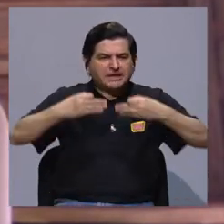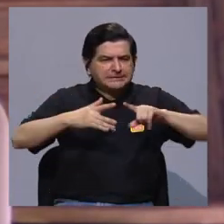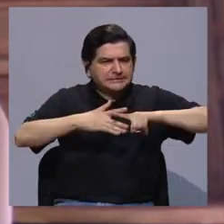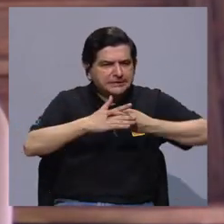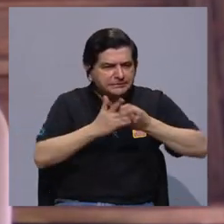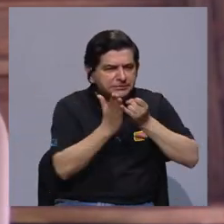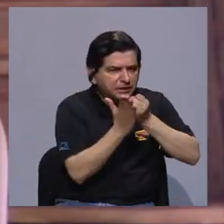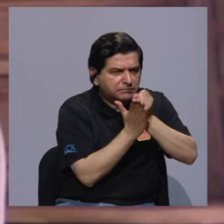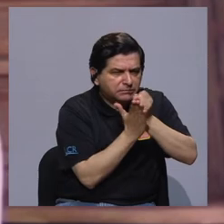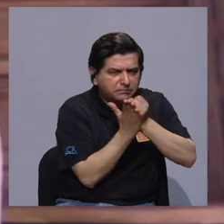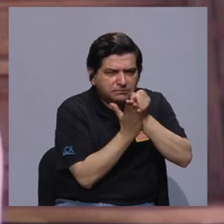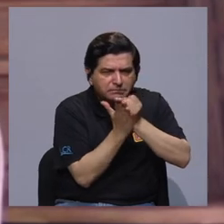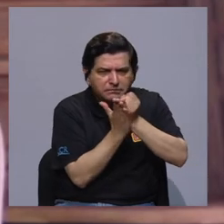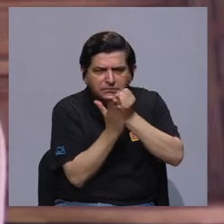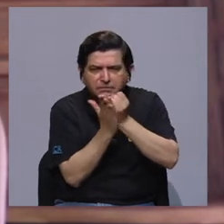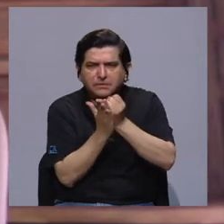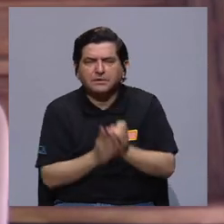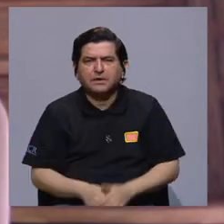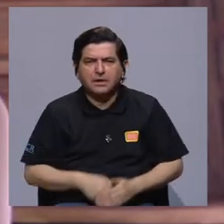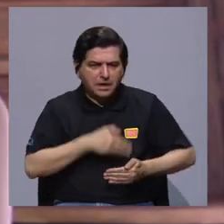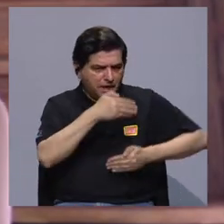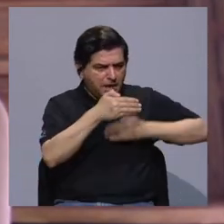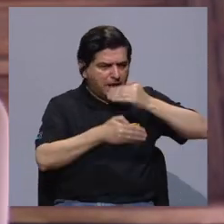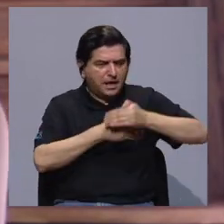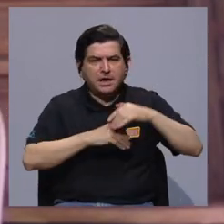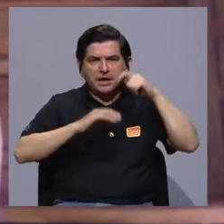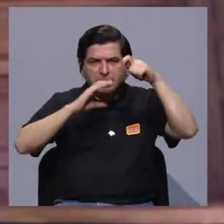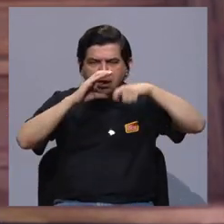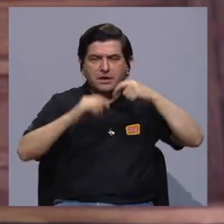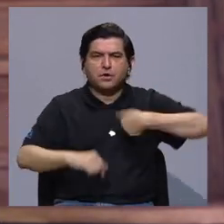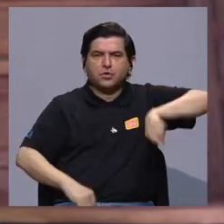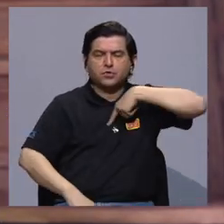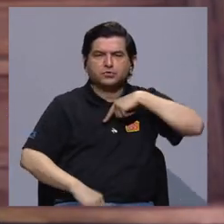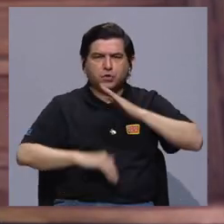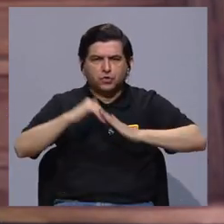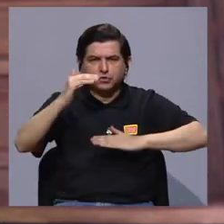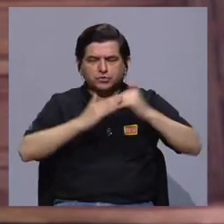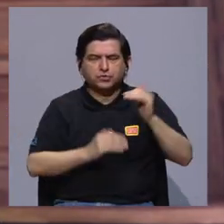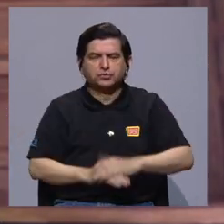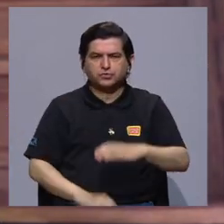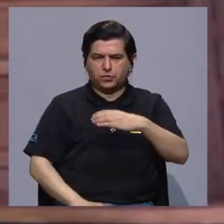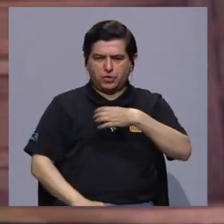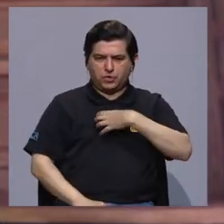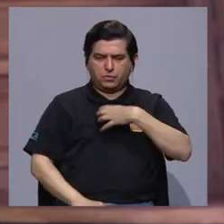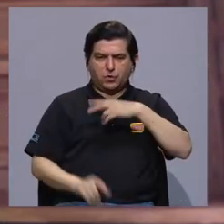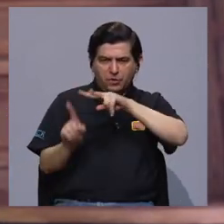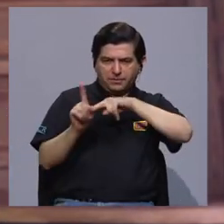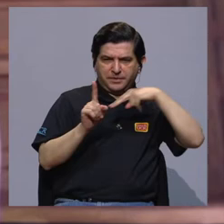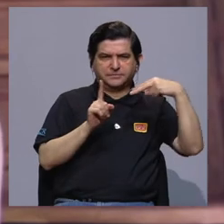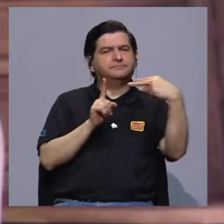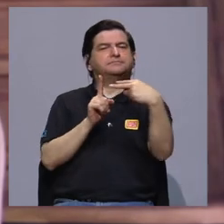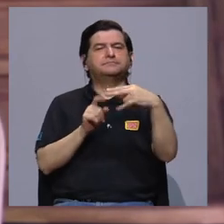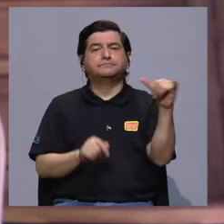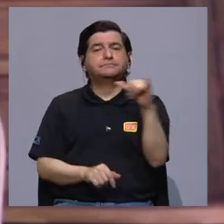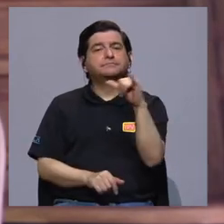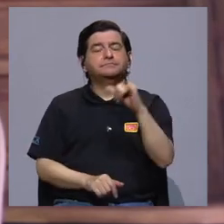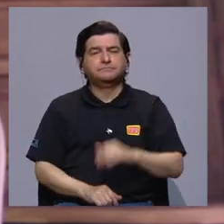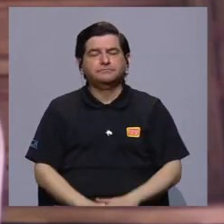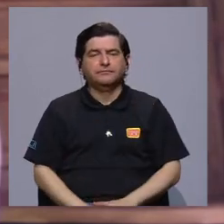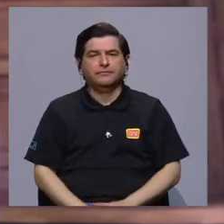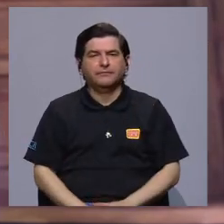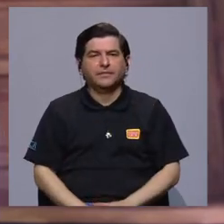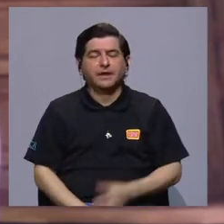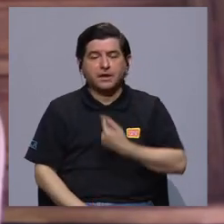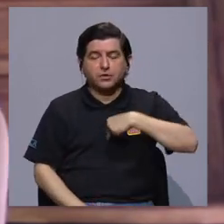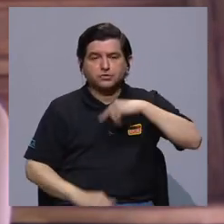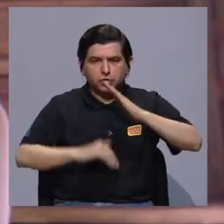empezar a investigar cómo a través del cine también construimos nuestras subjetividades, ¿verdad? Y